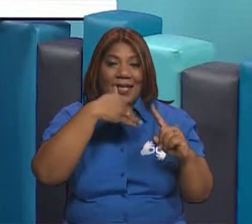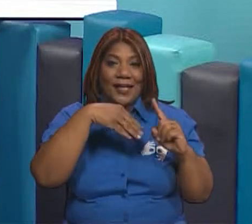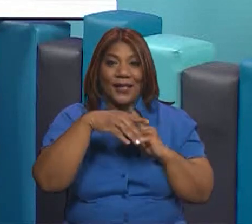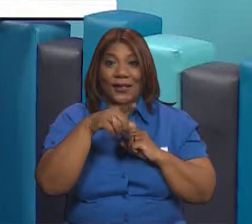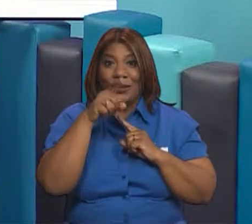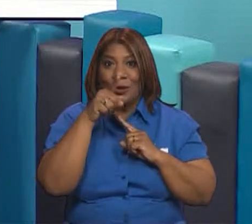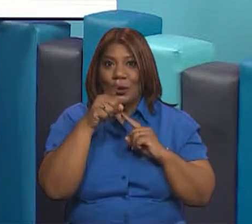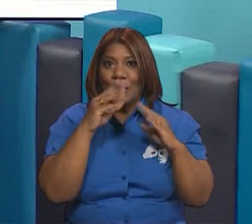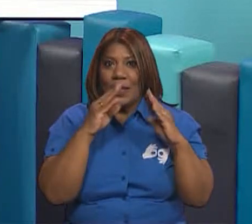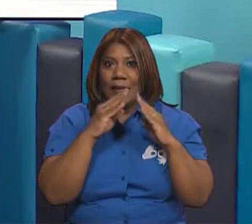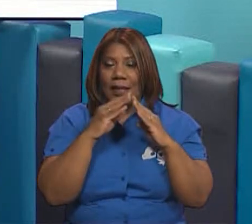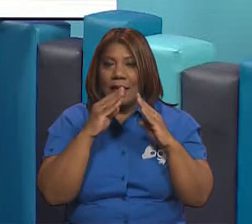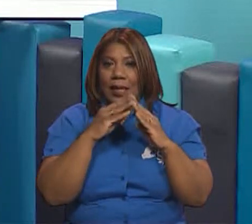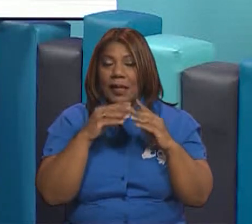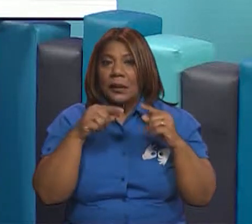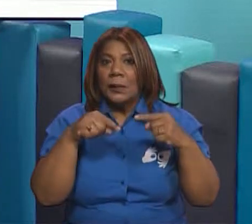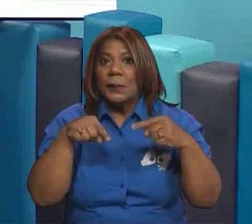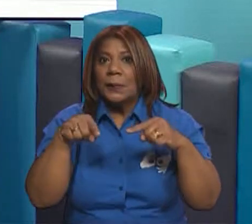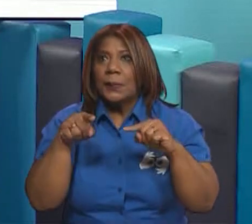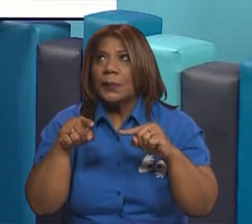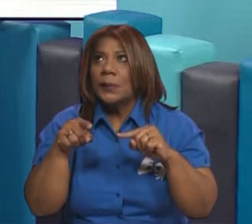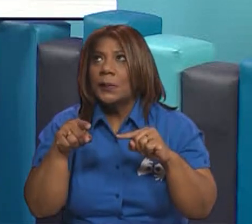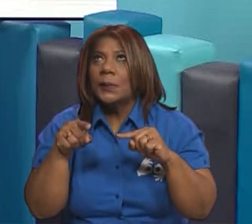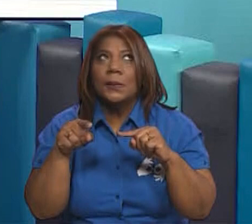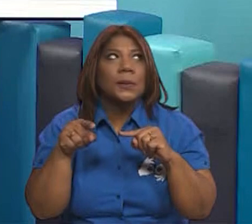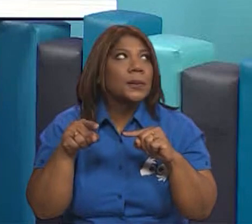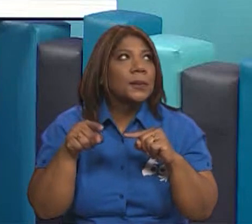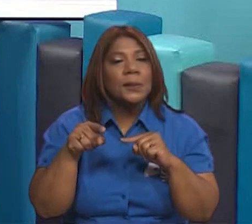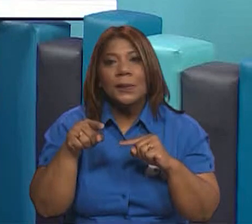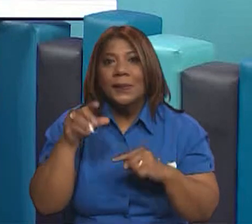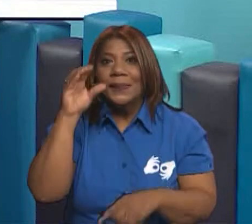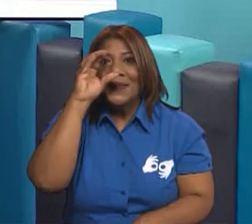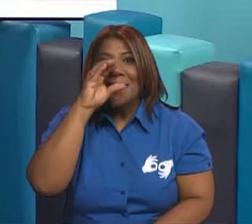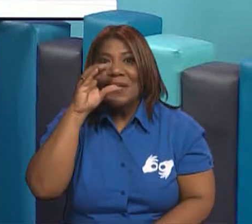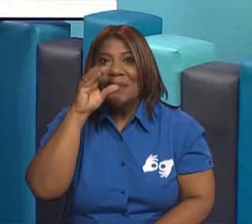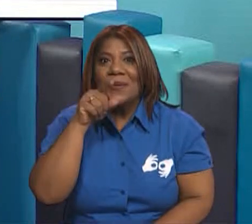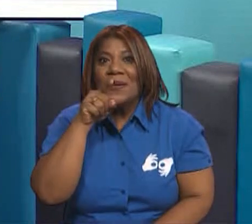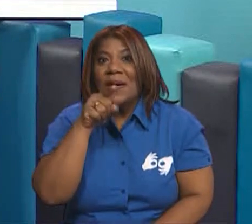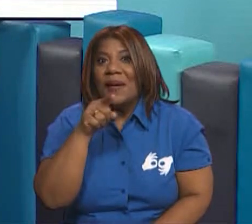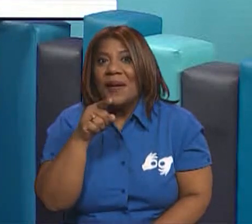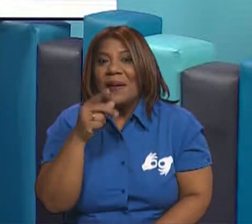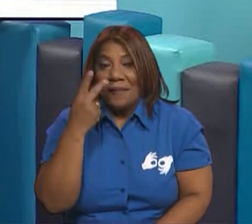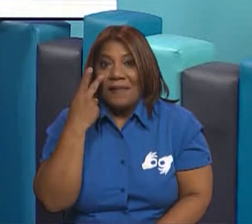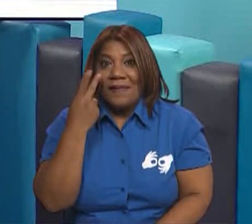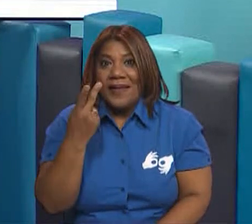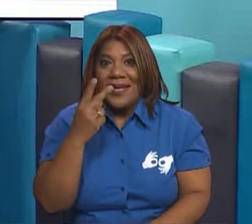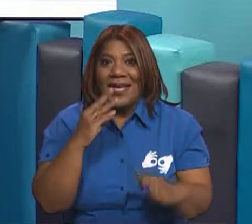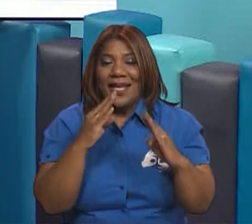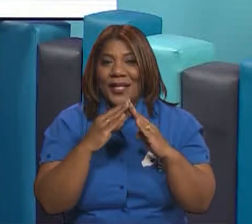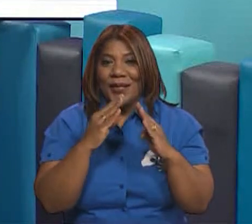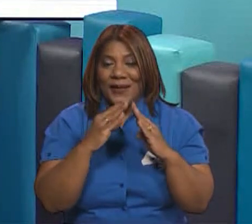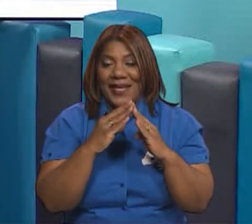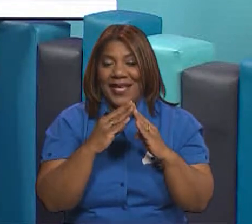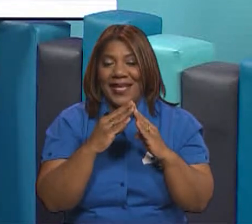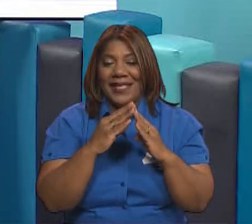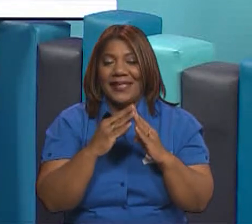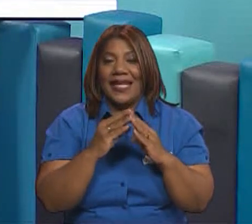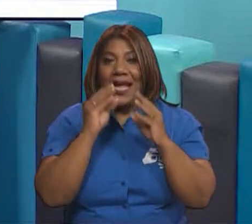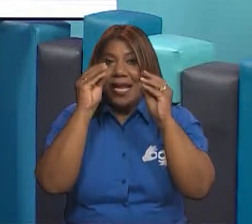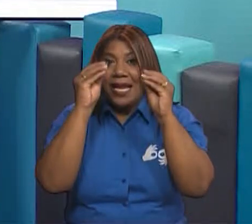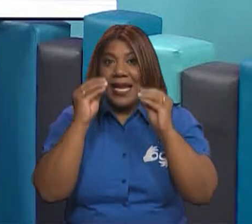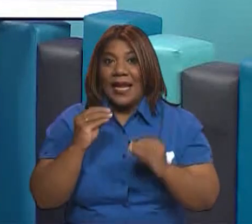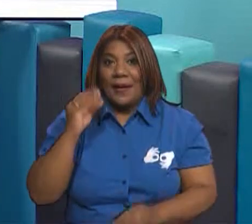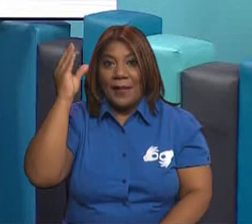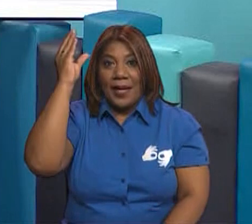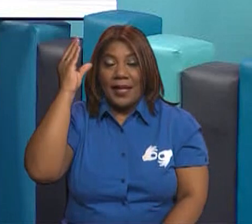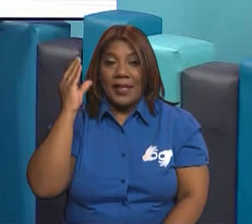casa miren ahí donde se encuentran a su alrededor a ver qué polígonos pueden identificar. Yo les voy a decir uno. Mi